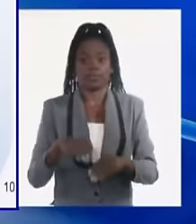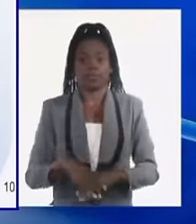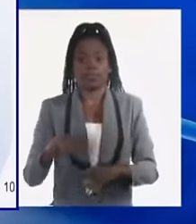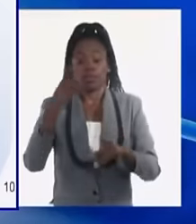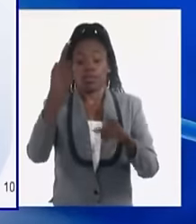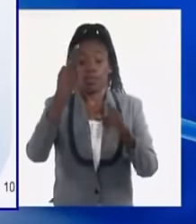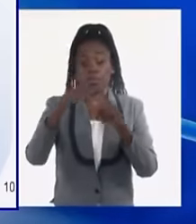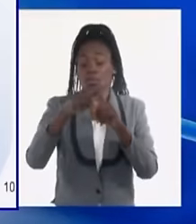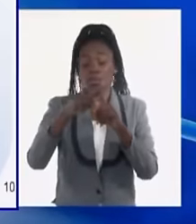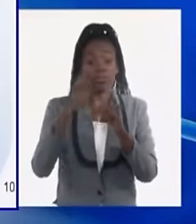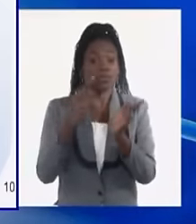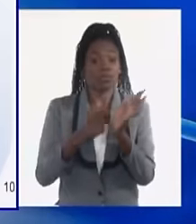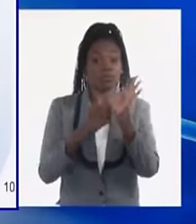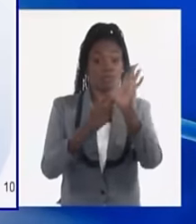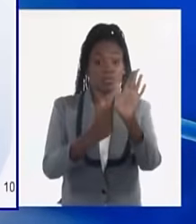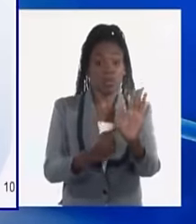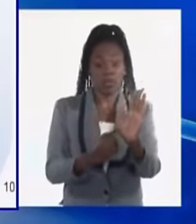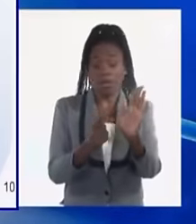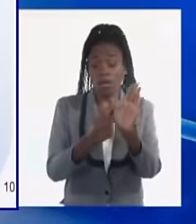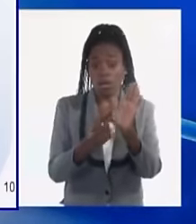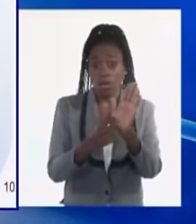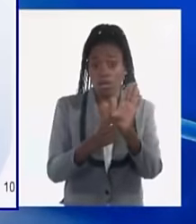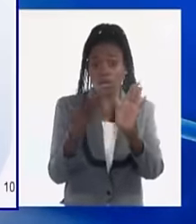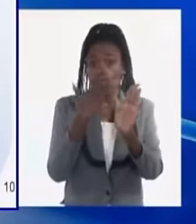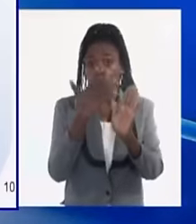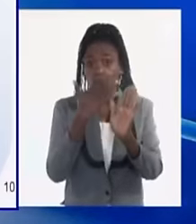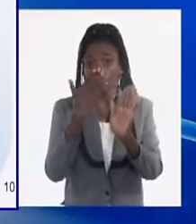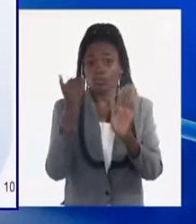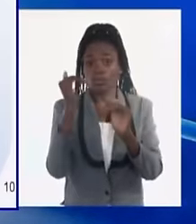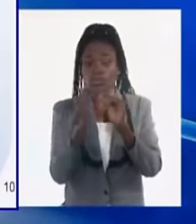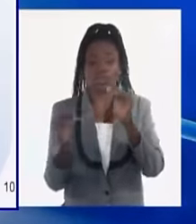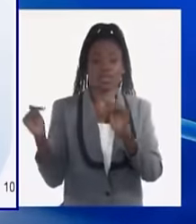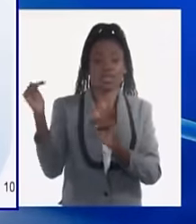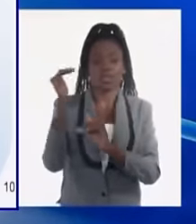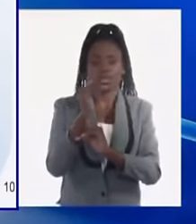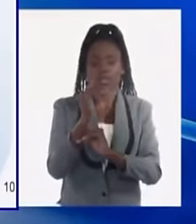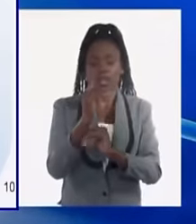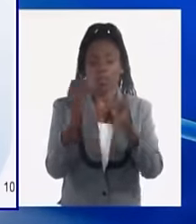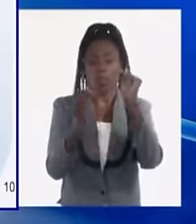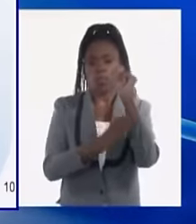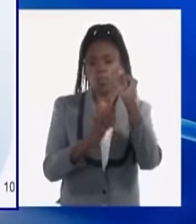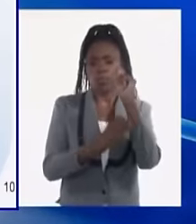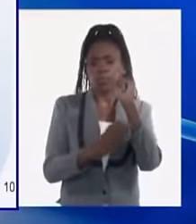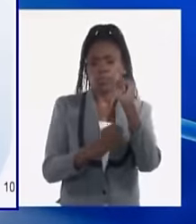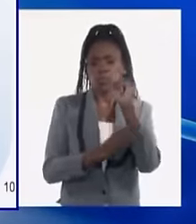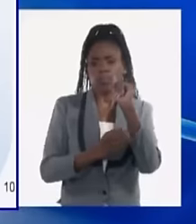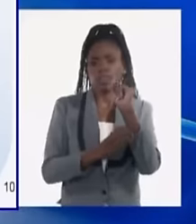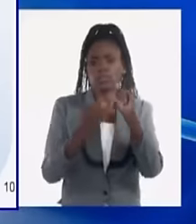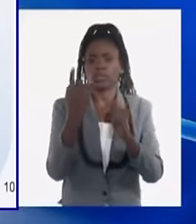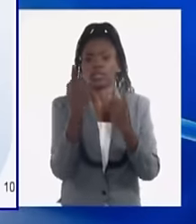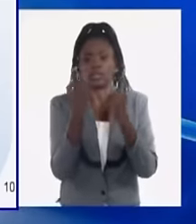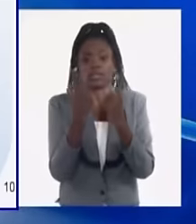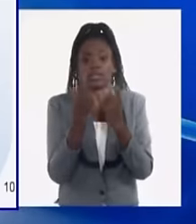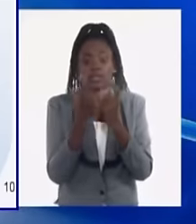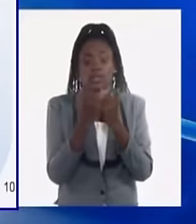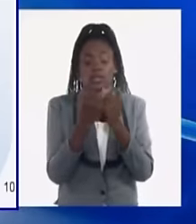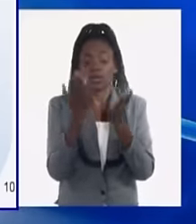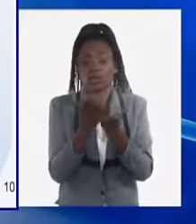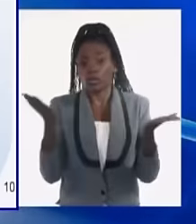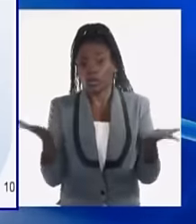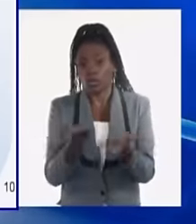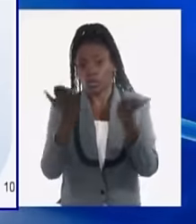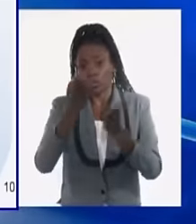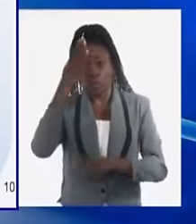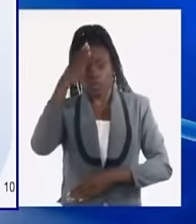no se proyectan en correspondencia con las capacidades, las potencialidades y las necesidades de desarrollo del país.